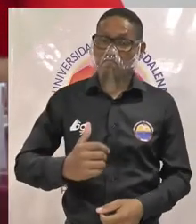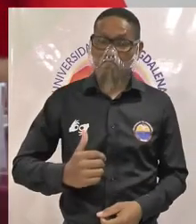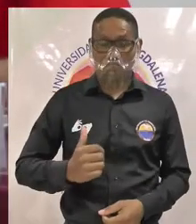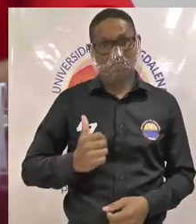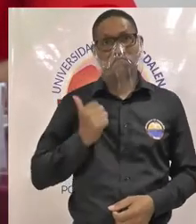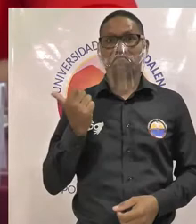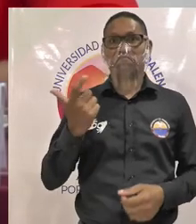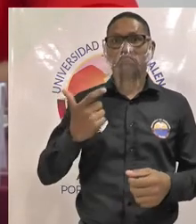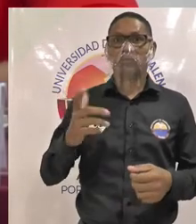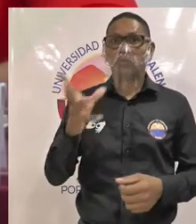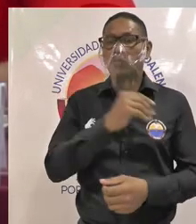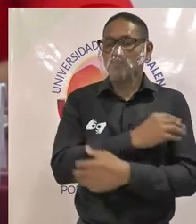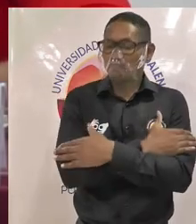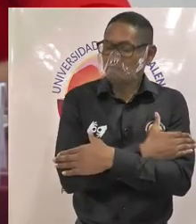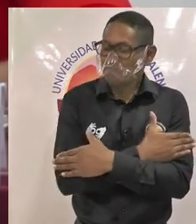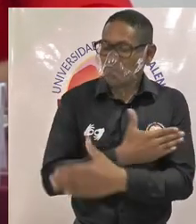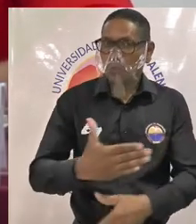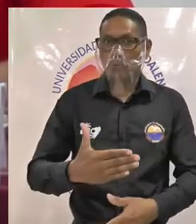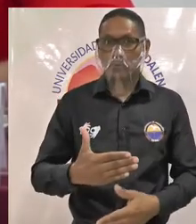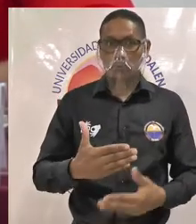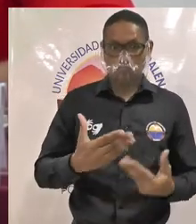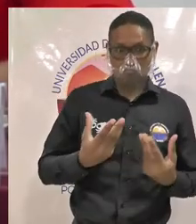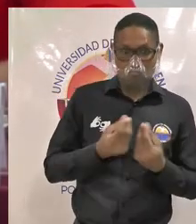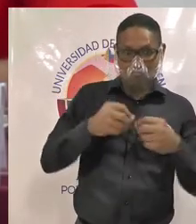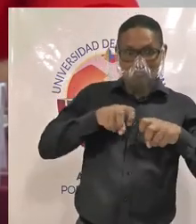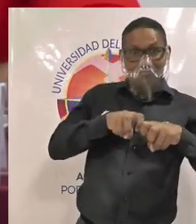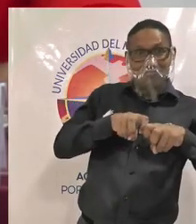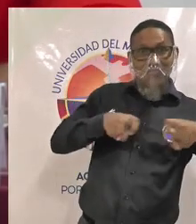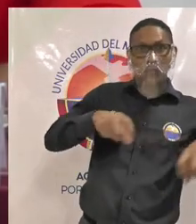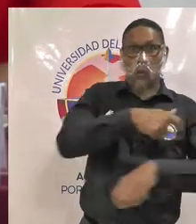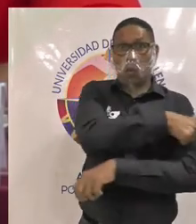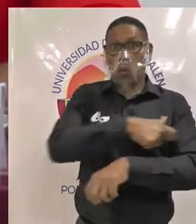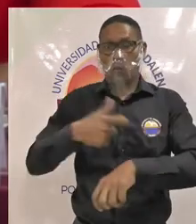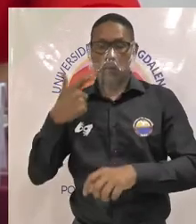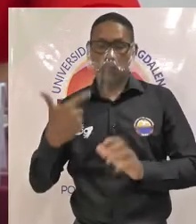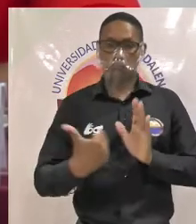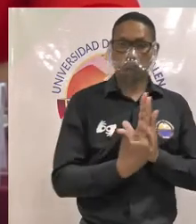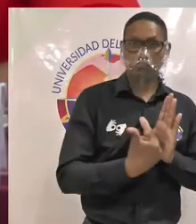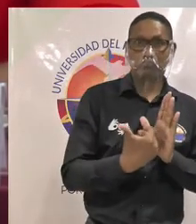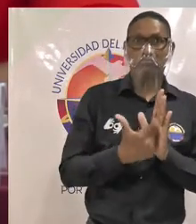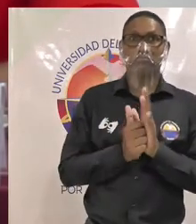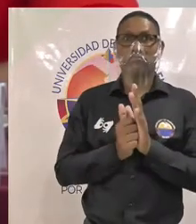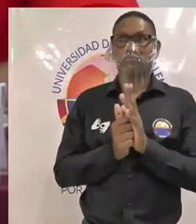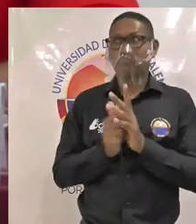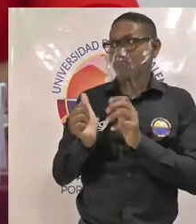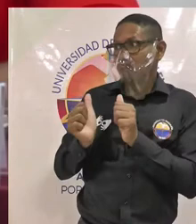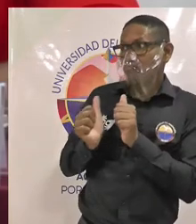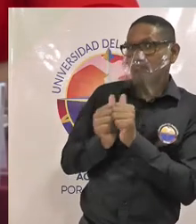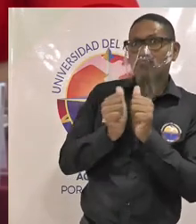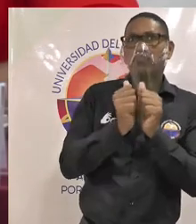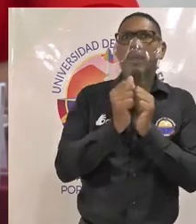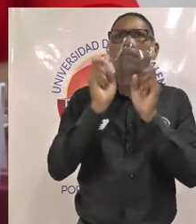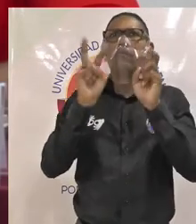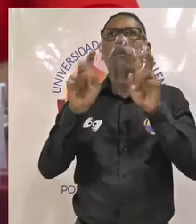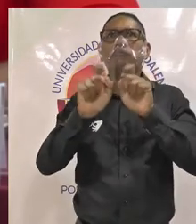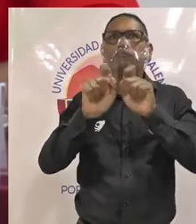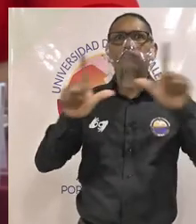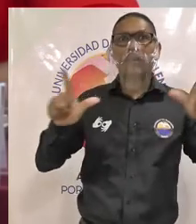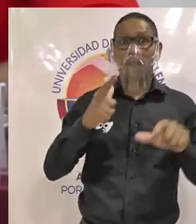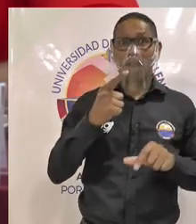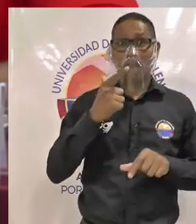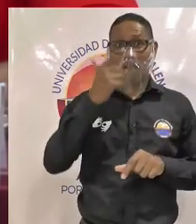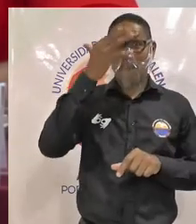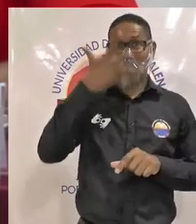saludo a todos miembros del Comité de Garantía compañeros candidatos y compañeros que nos ven a través de la plataforma del Facebook Live